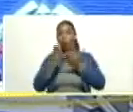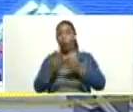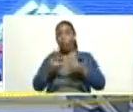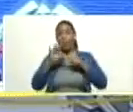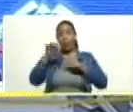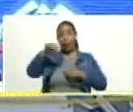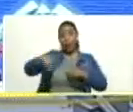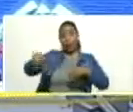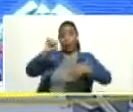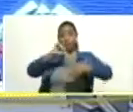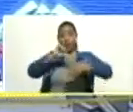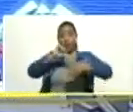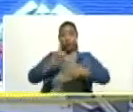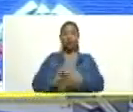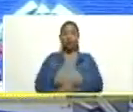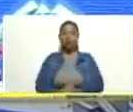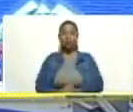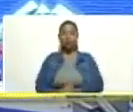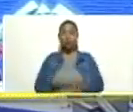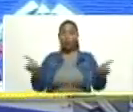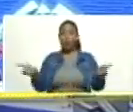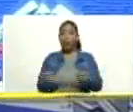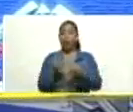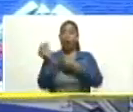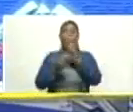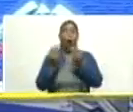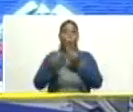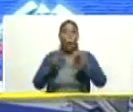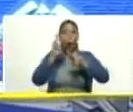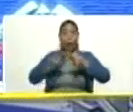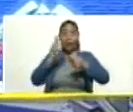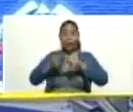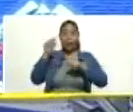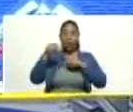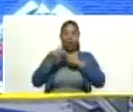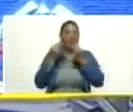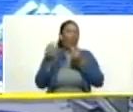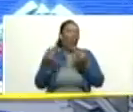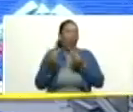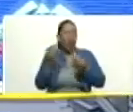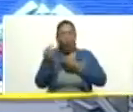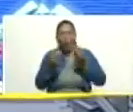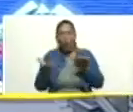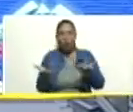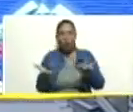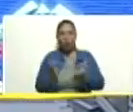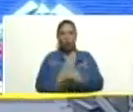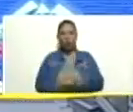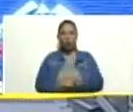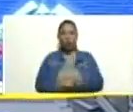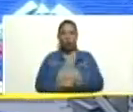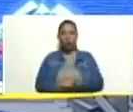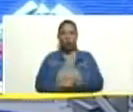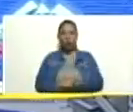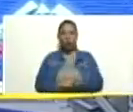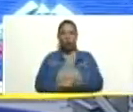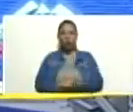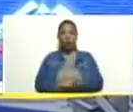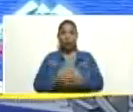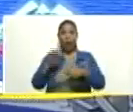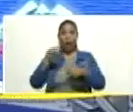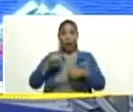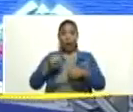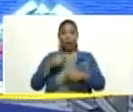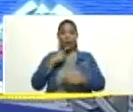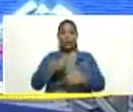América del Sur. Y cómo el fenómeno del niño, de qué se trata el fenómeno del niño. Ah, aquí está la primera combatiente,